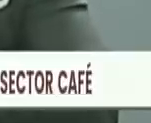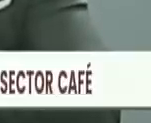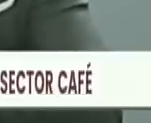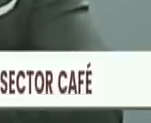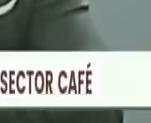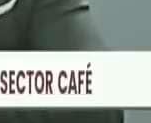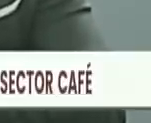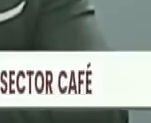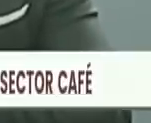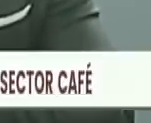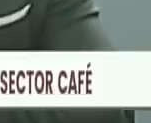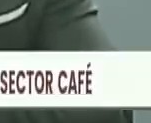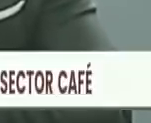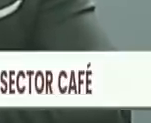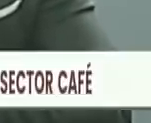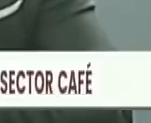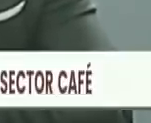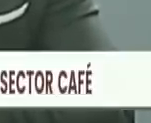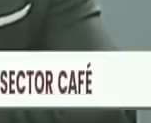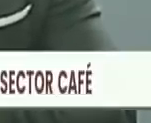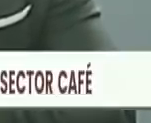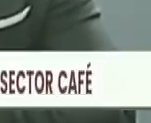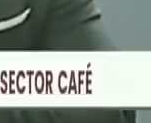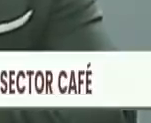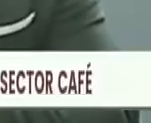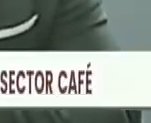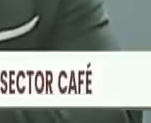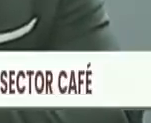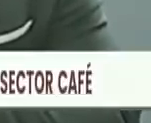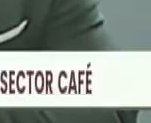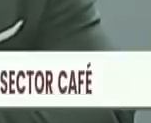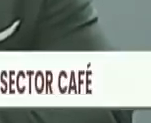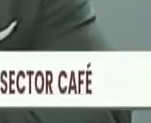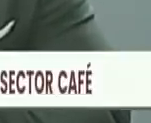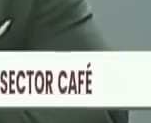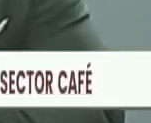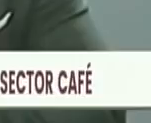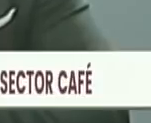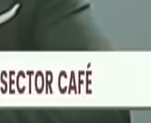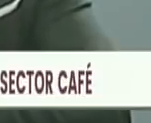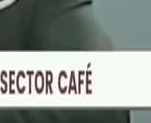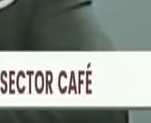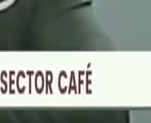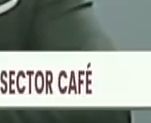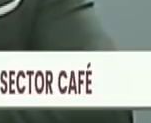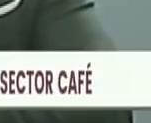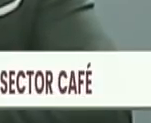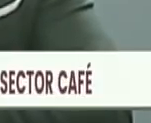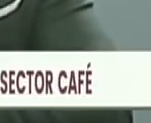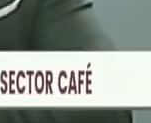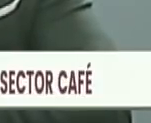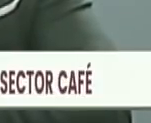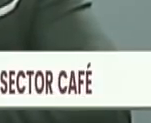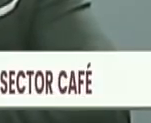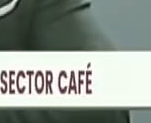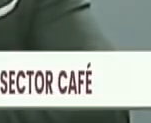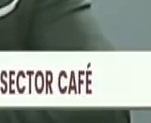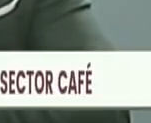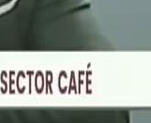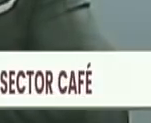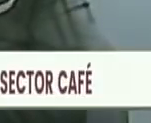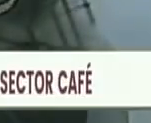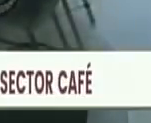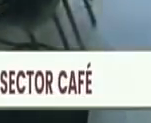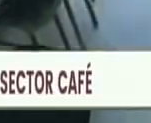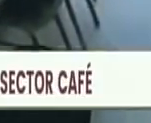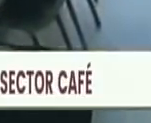tiene que dejar el Estado venezolano para cualquier situación que considere. Se habló también de la importancia que tiene